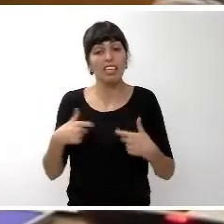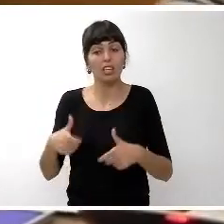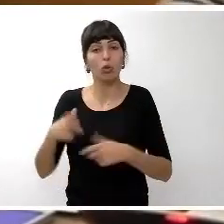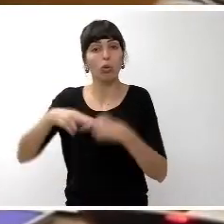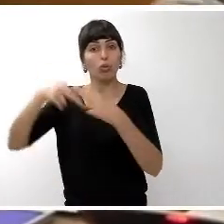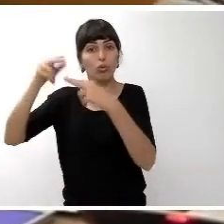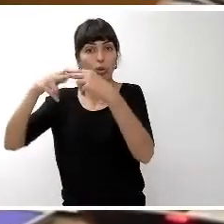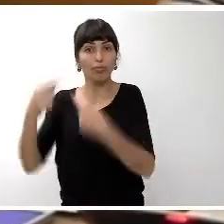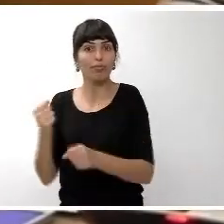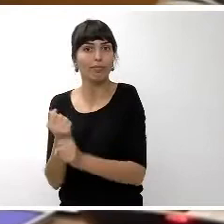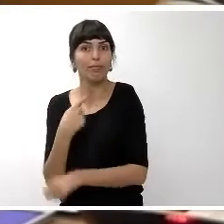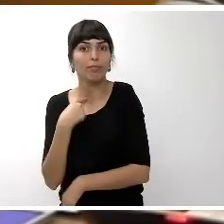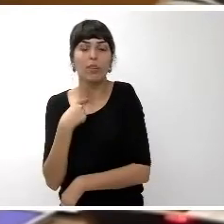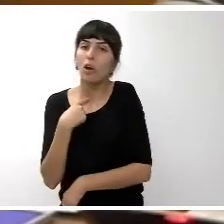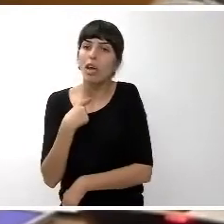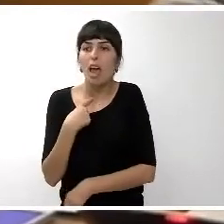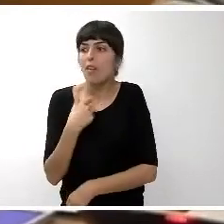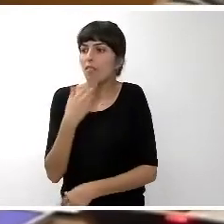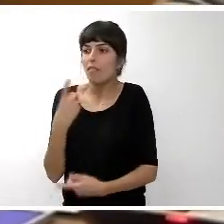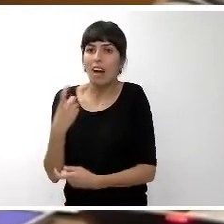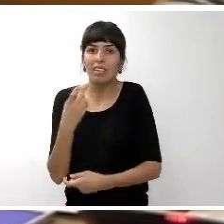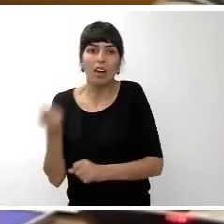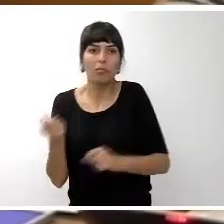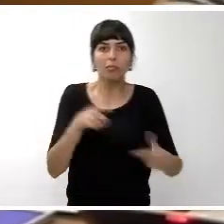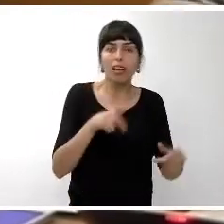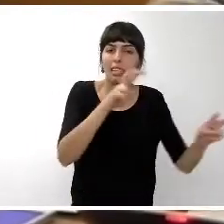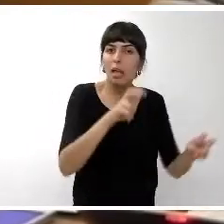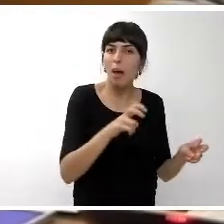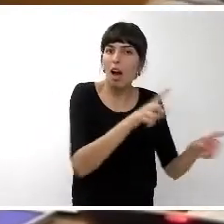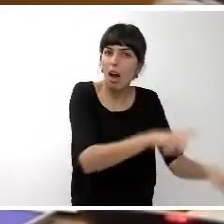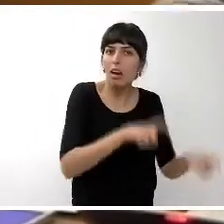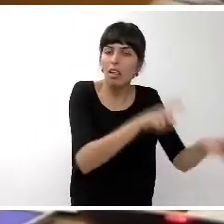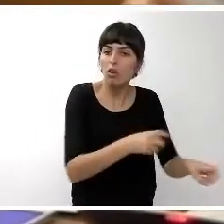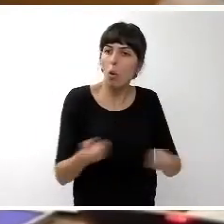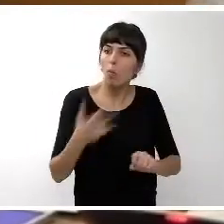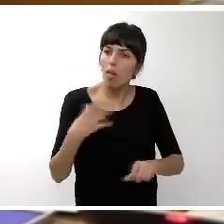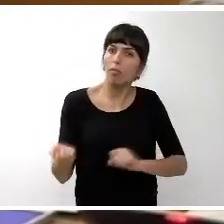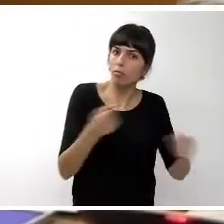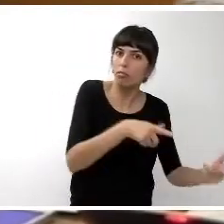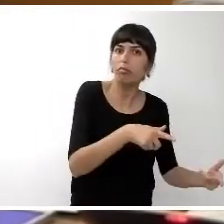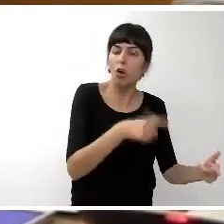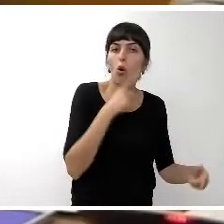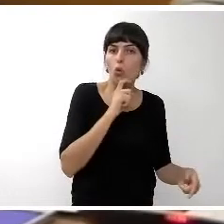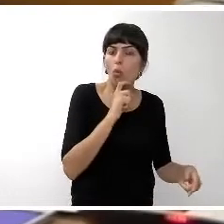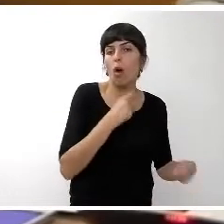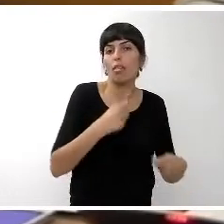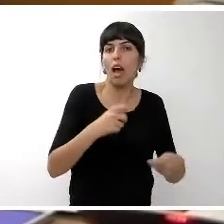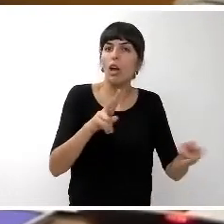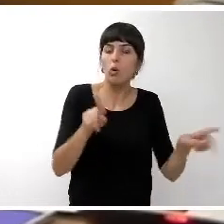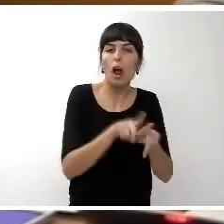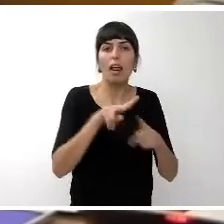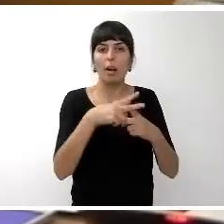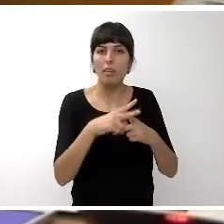pudiera orientar una nueva vida en el sector agroganadero facilitando espacios y herramientas como por ejemplo la